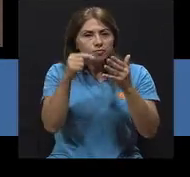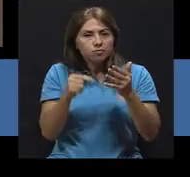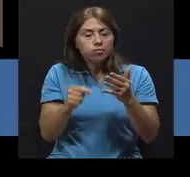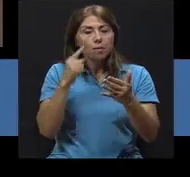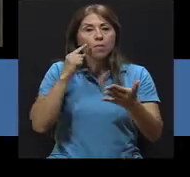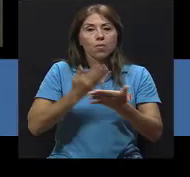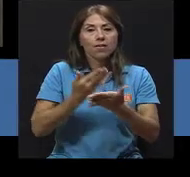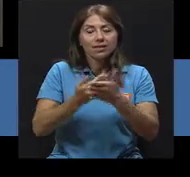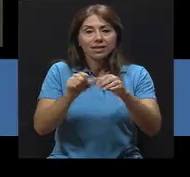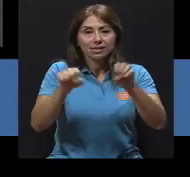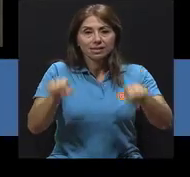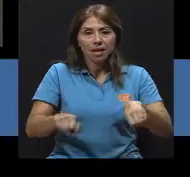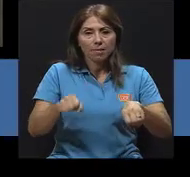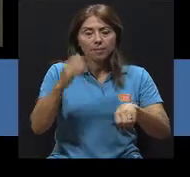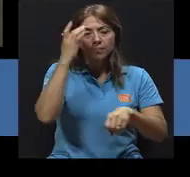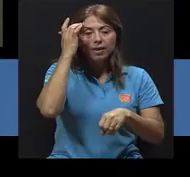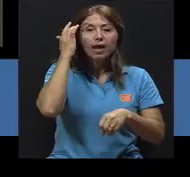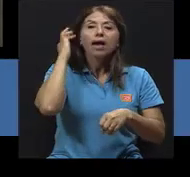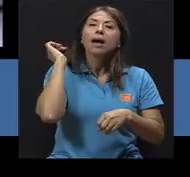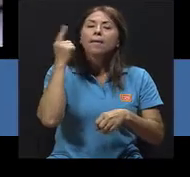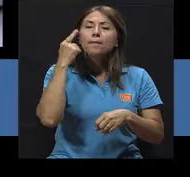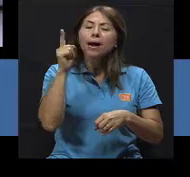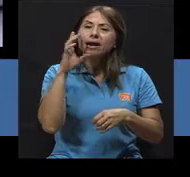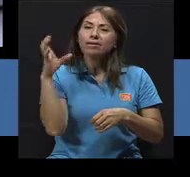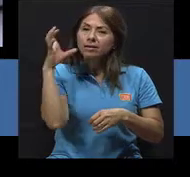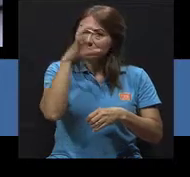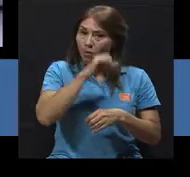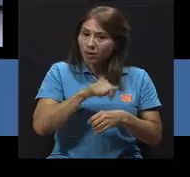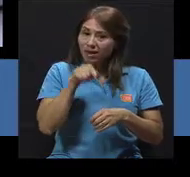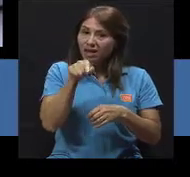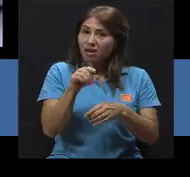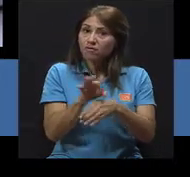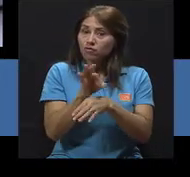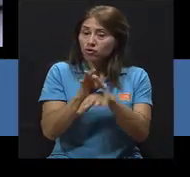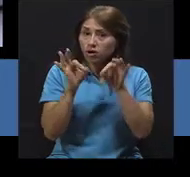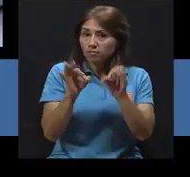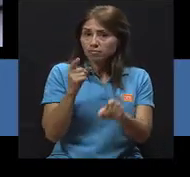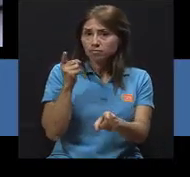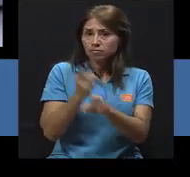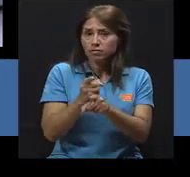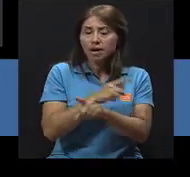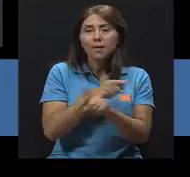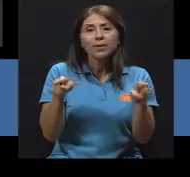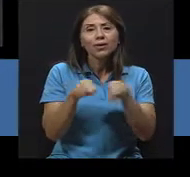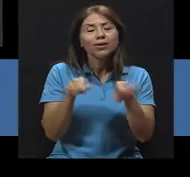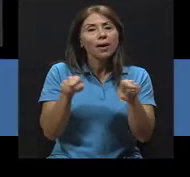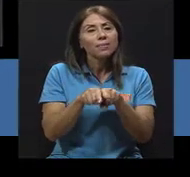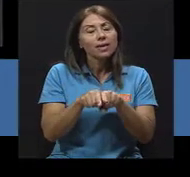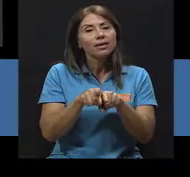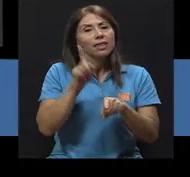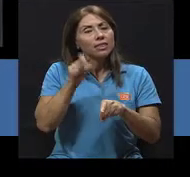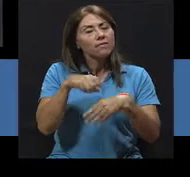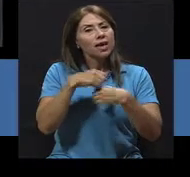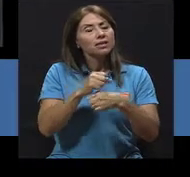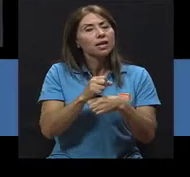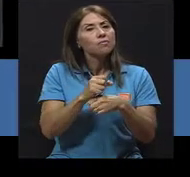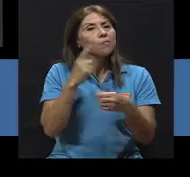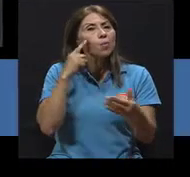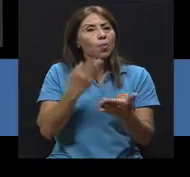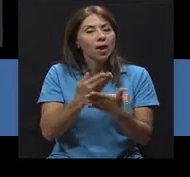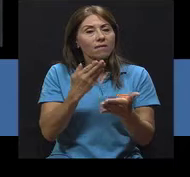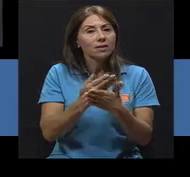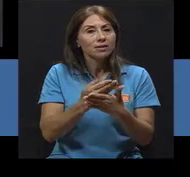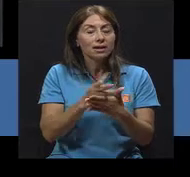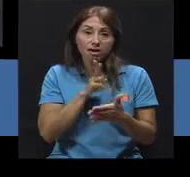sistema, básicamente, lo que verifican es que la funcionalidad esté correcta, pero además, también existe todo el tema de pruebas de usabilidad,